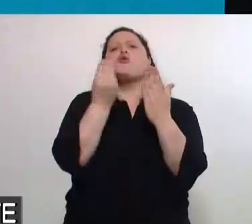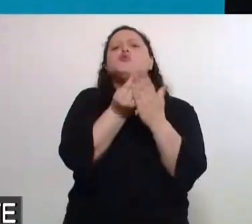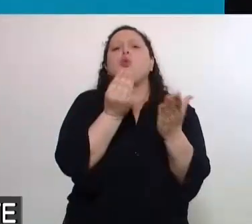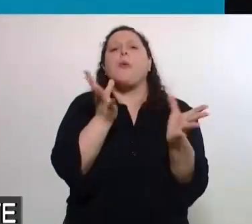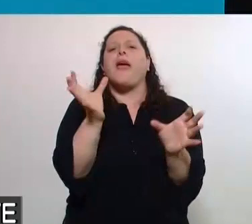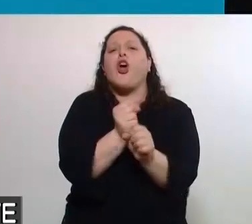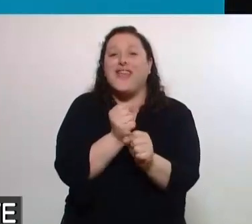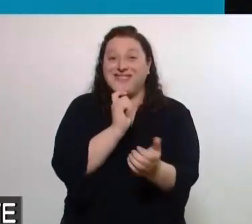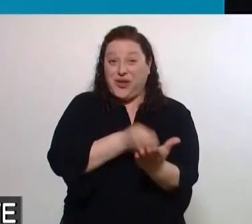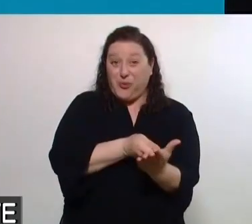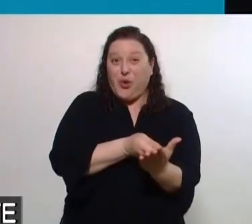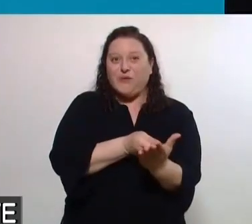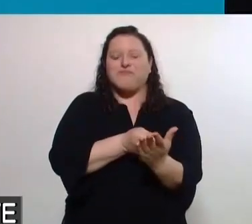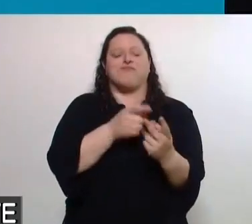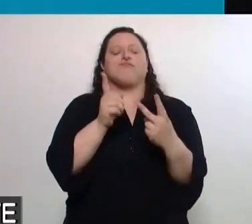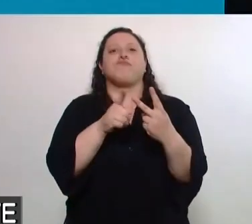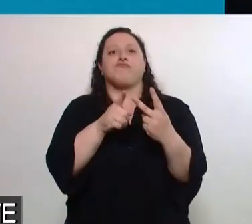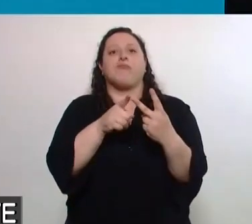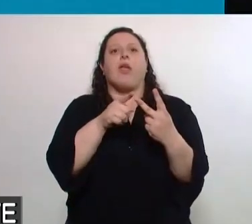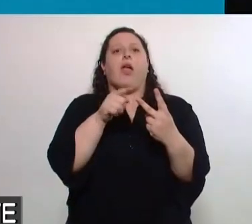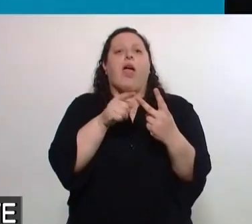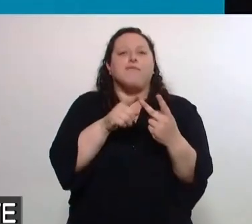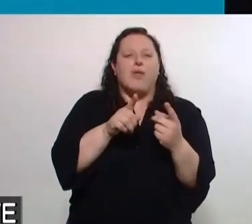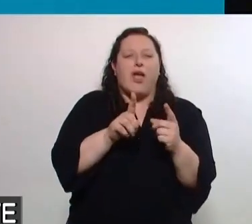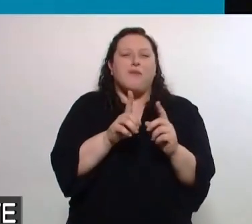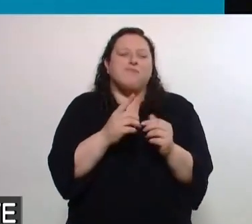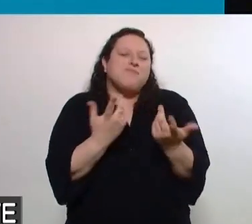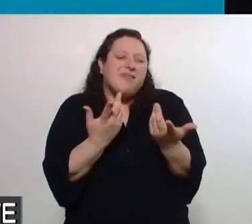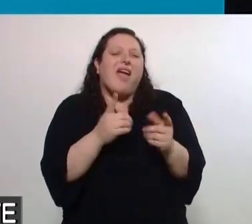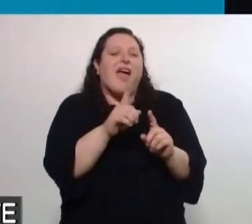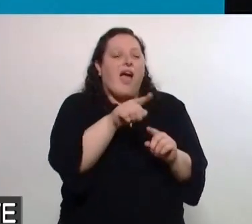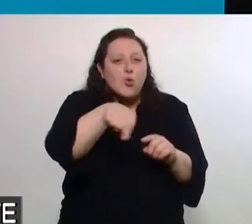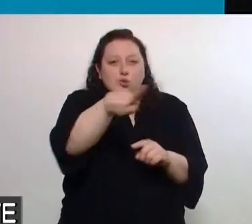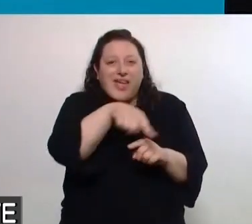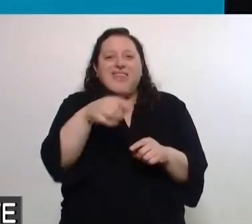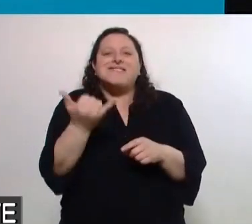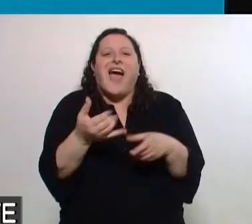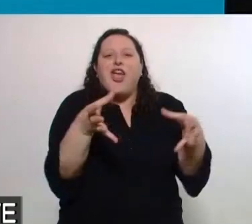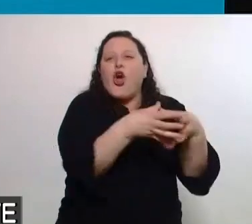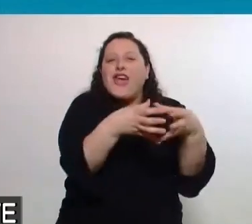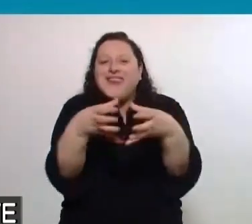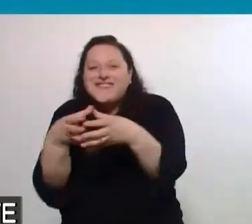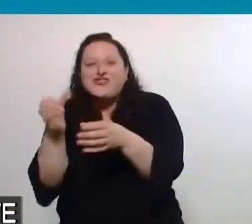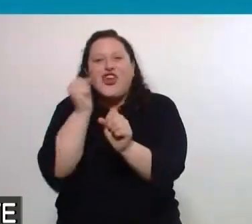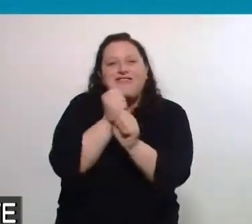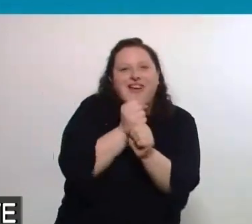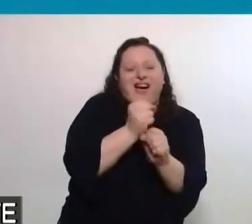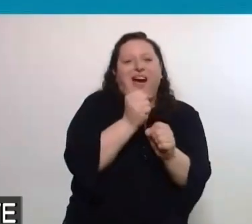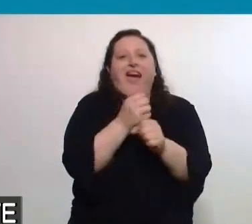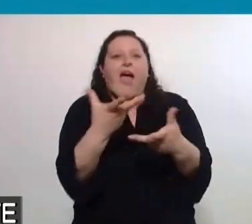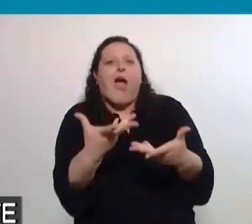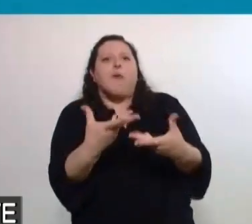alguna organización de cada uno de ustedes que nos permitió trabajar en braille